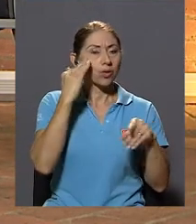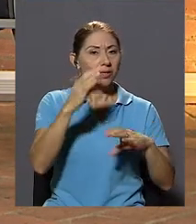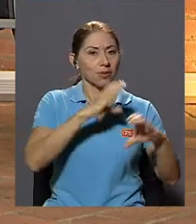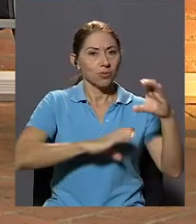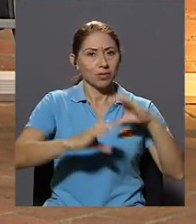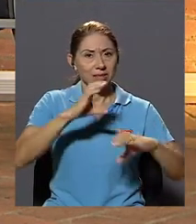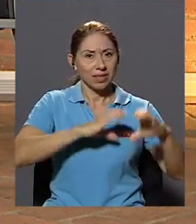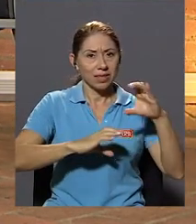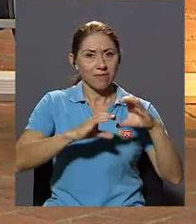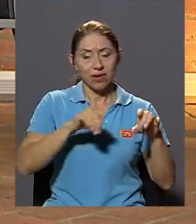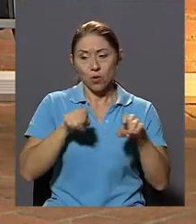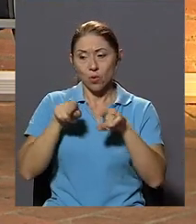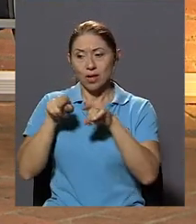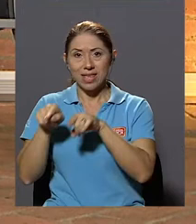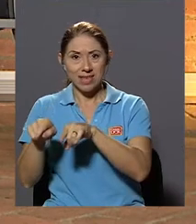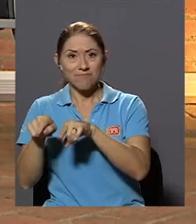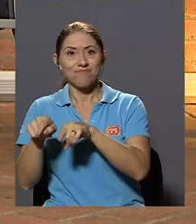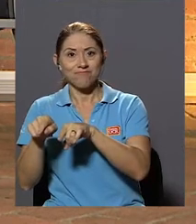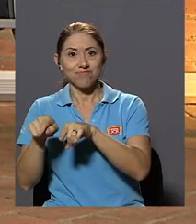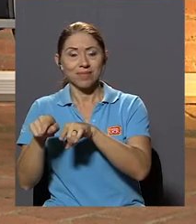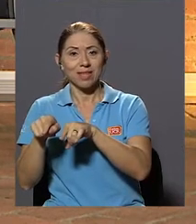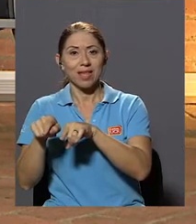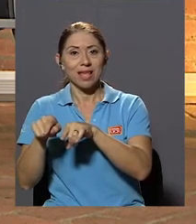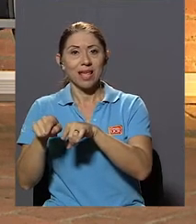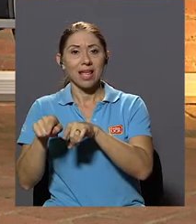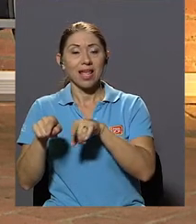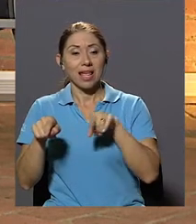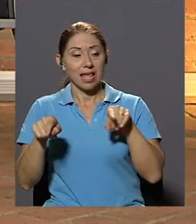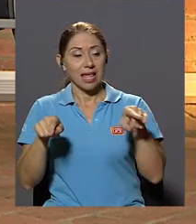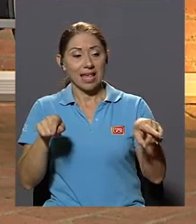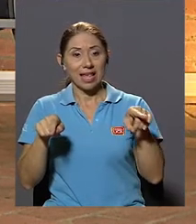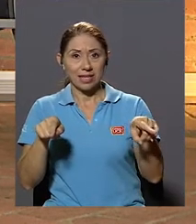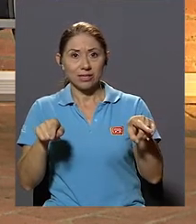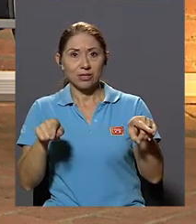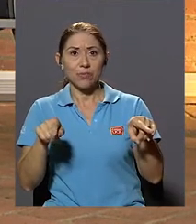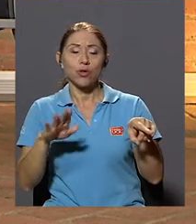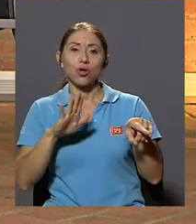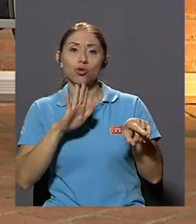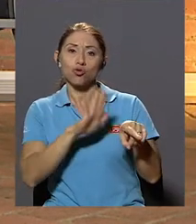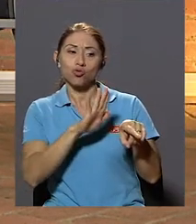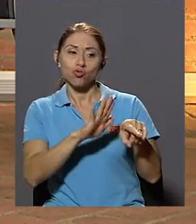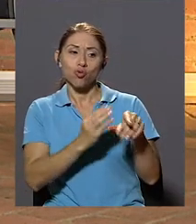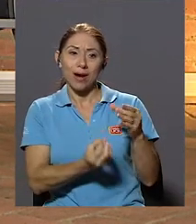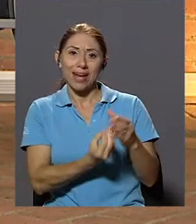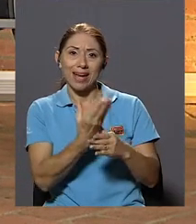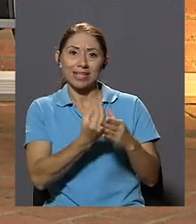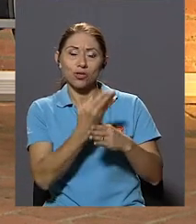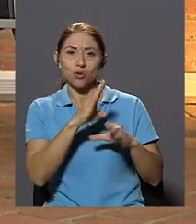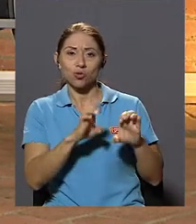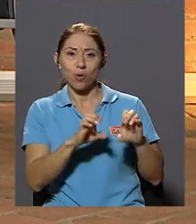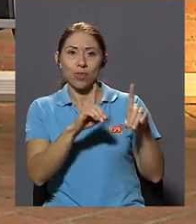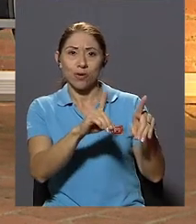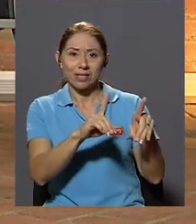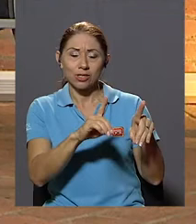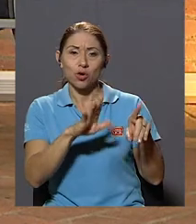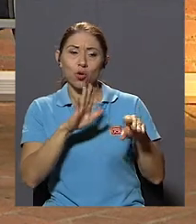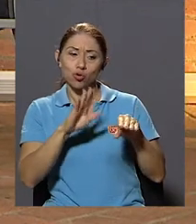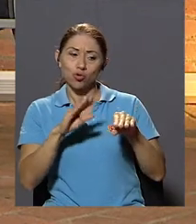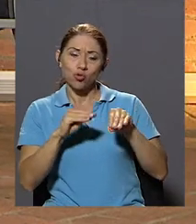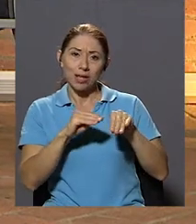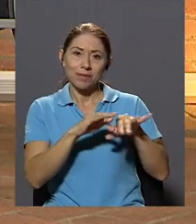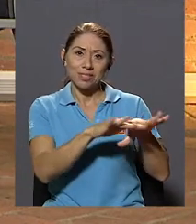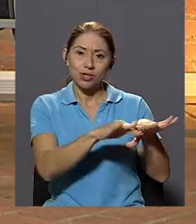científico Y la tutela que sobre su transmisión Su generación y su educación Pues